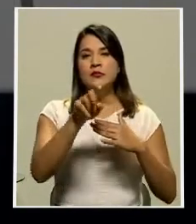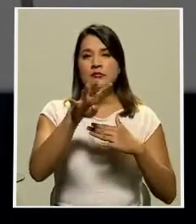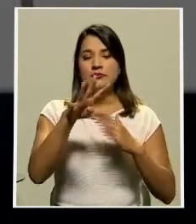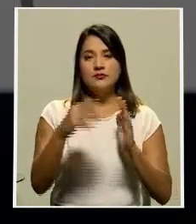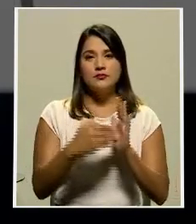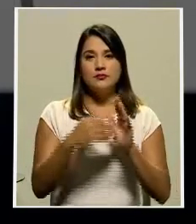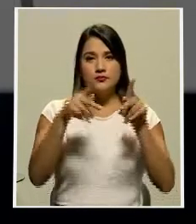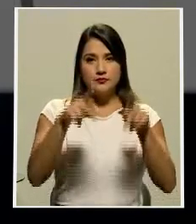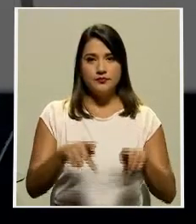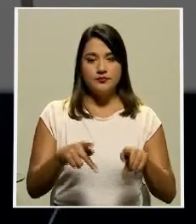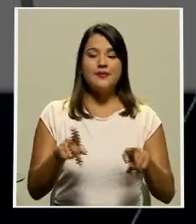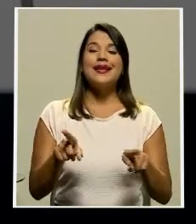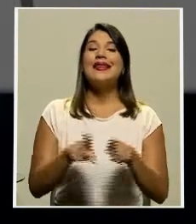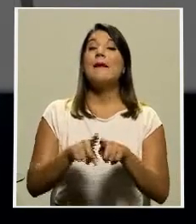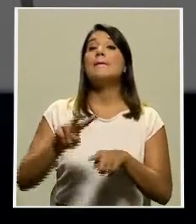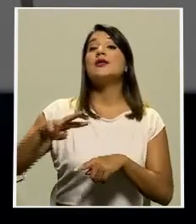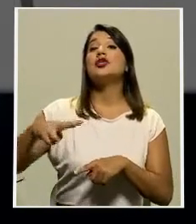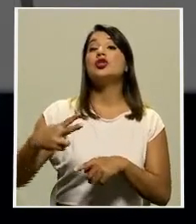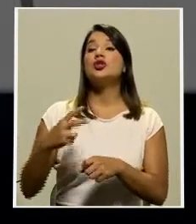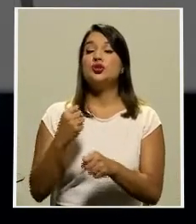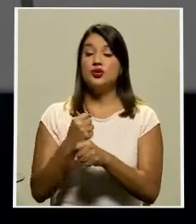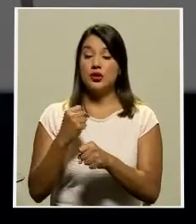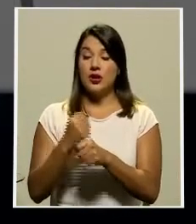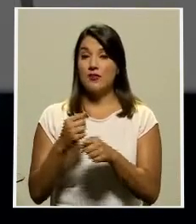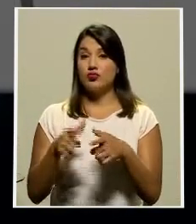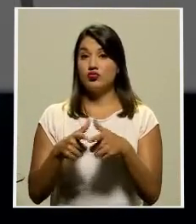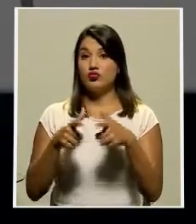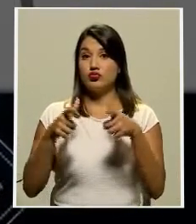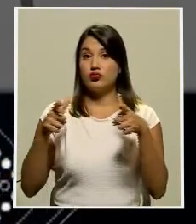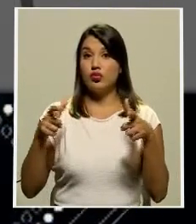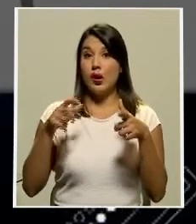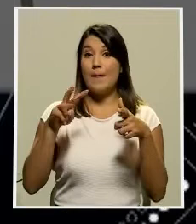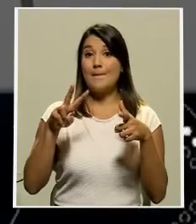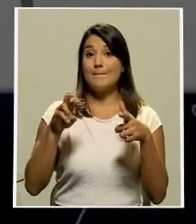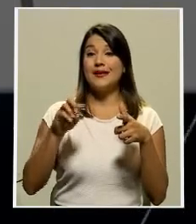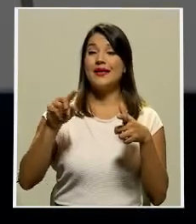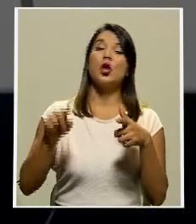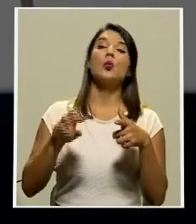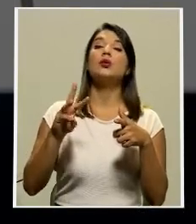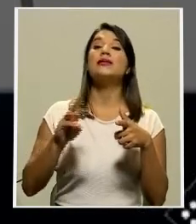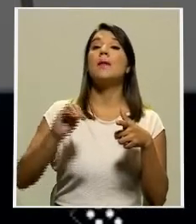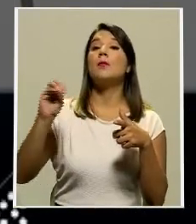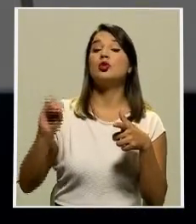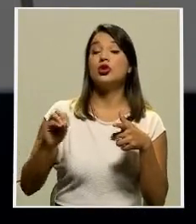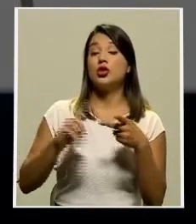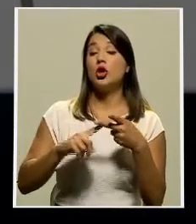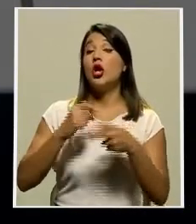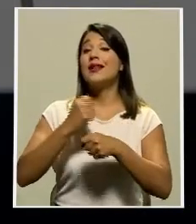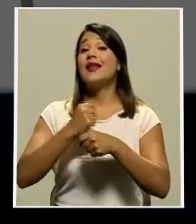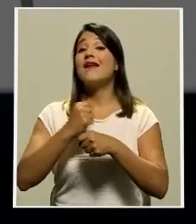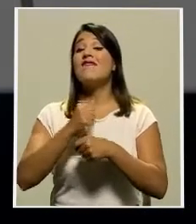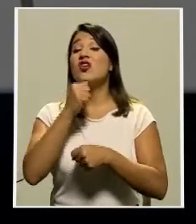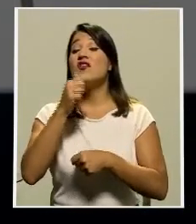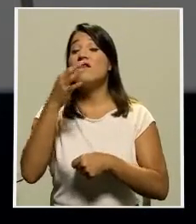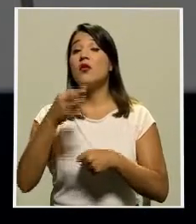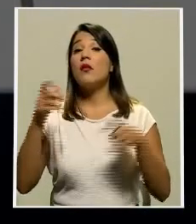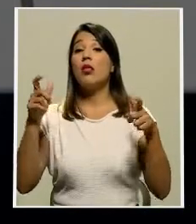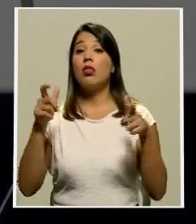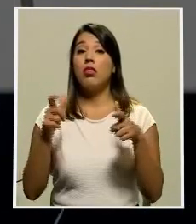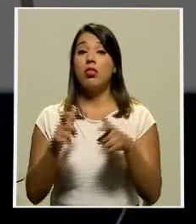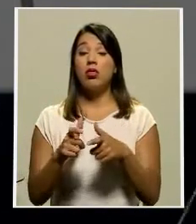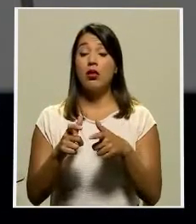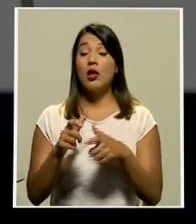Por otra parte, el subempleo aumentó llegando al 20,6%, mientras que el empleo informal disminuyó. Se